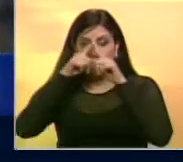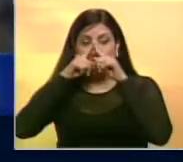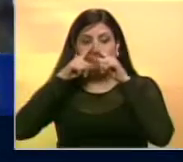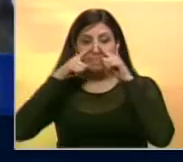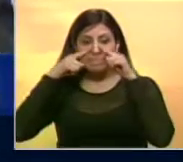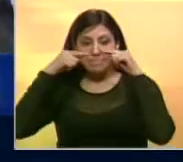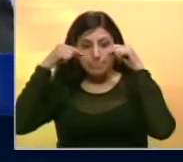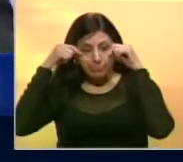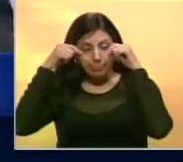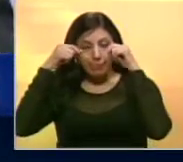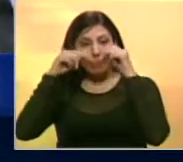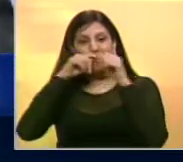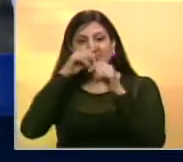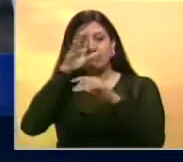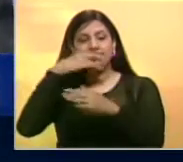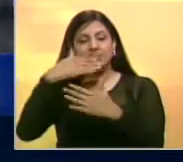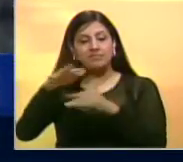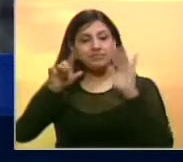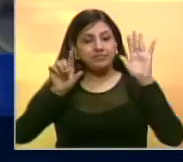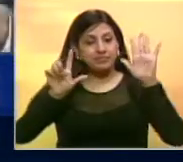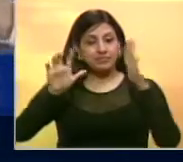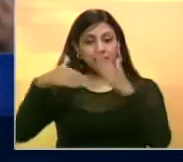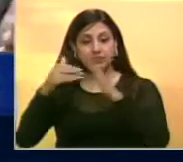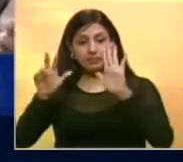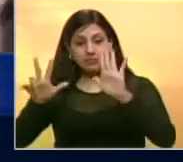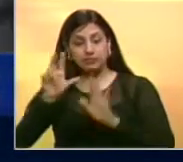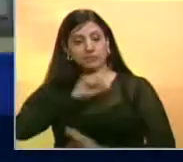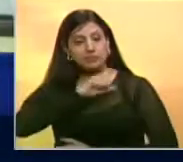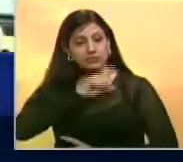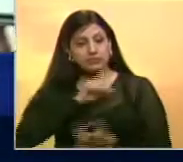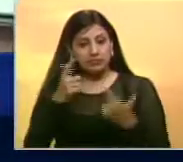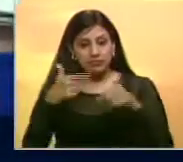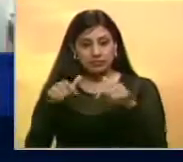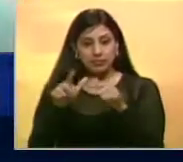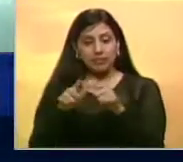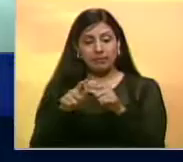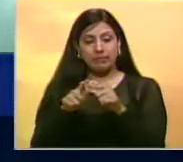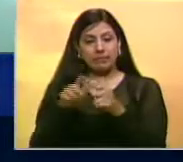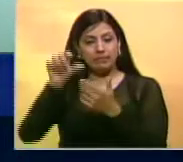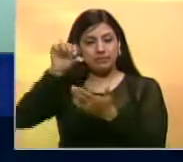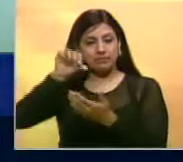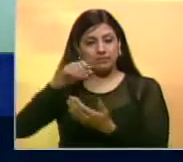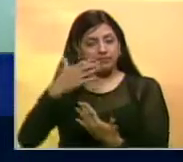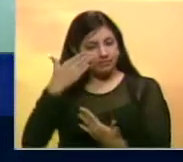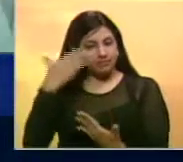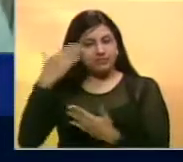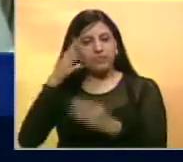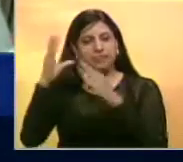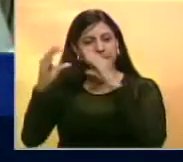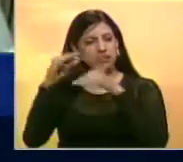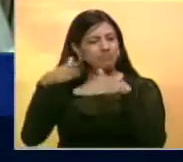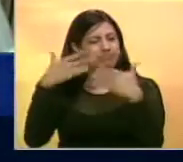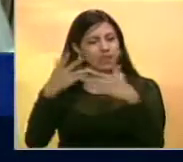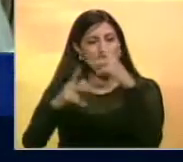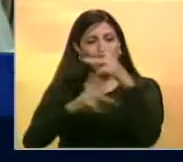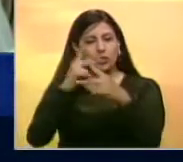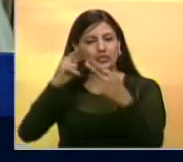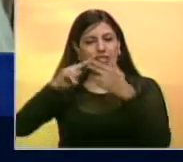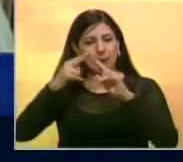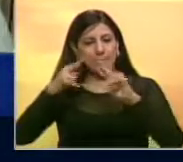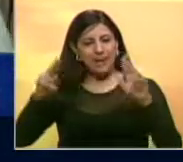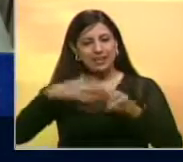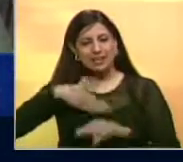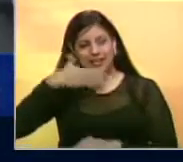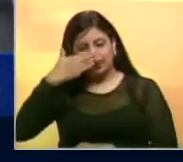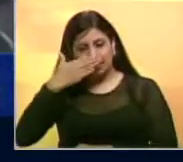Santos convocó para el próximo 7 y 8 de enero una cumbre a realizarse en Cartagena para analizar y dialogar sobre el proceso de paz en La